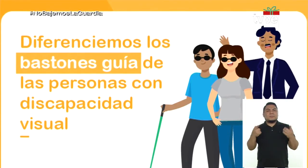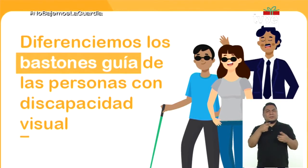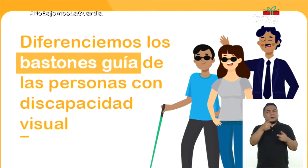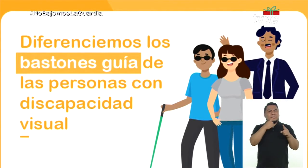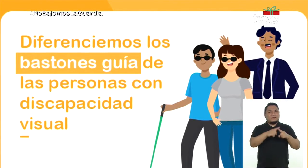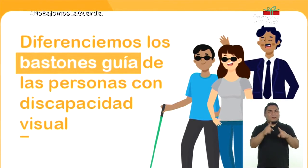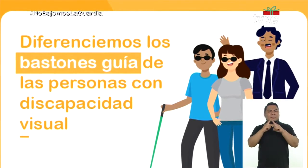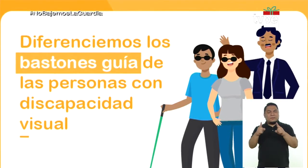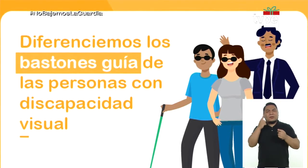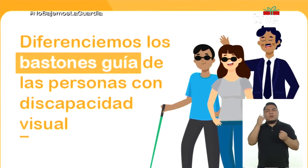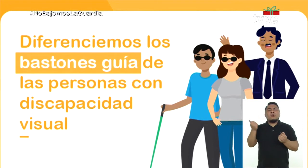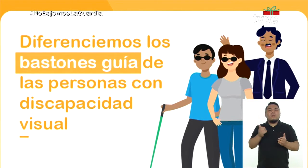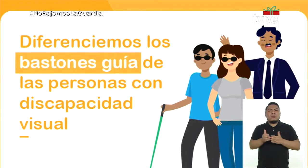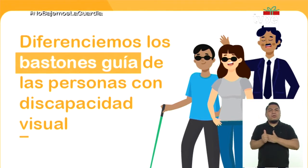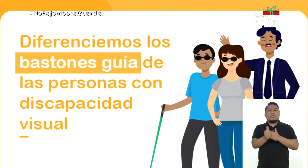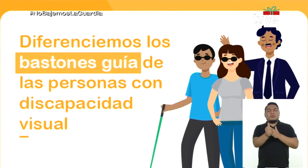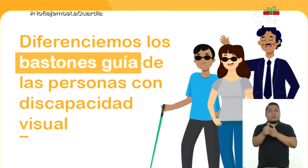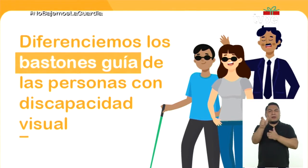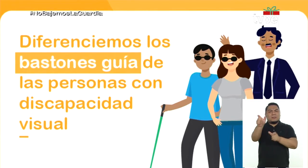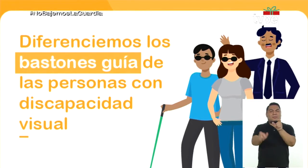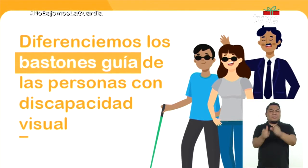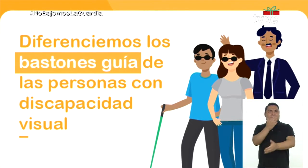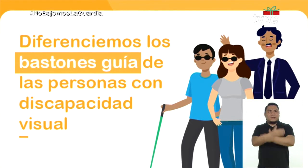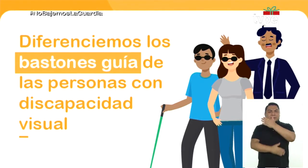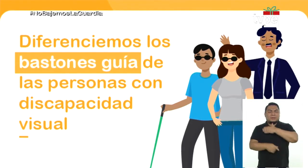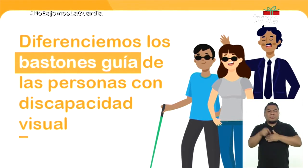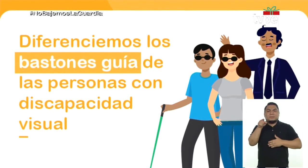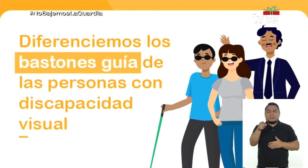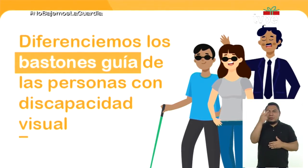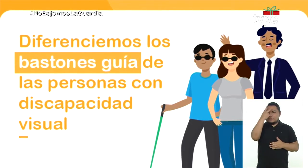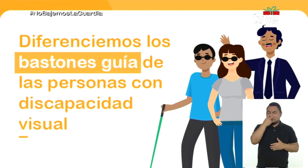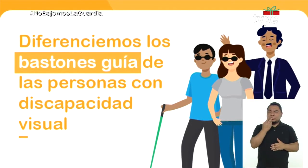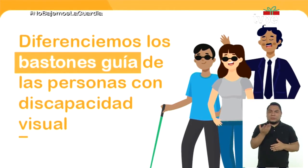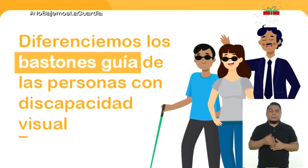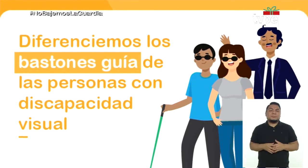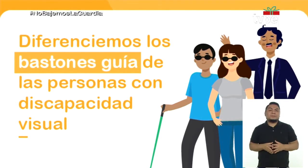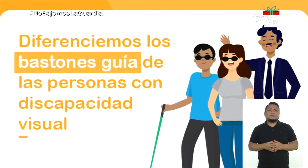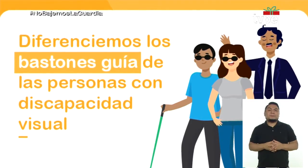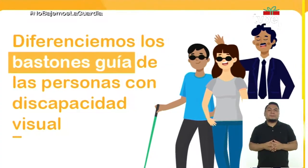Diferenciamos los bastones guía de las personas con discapacidad visual.